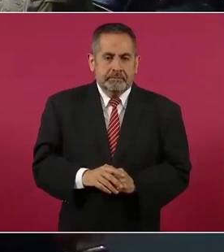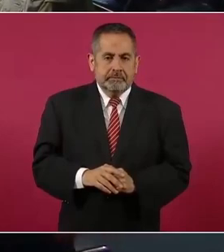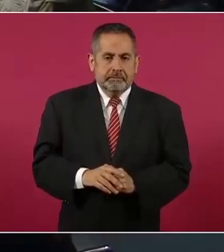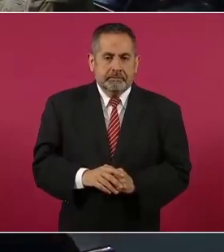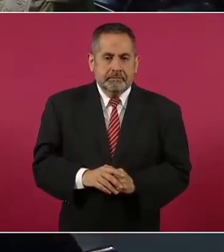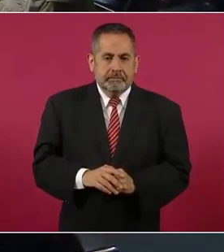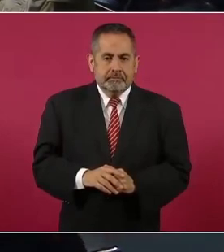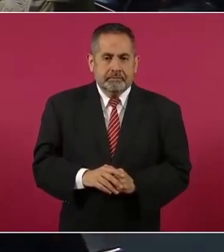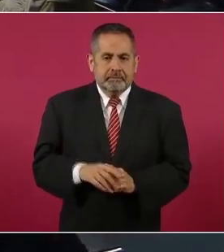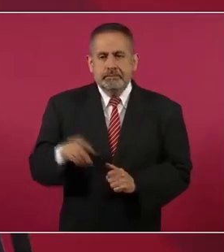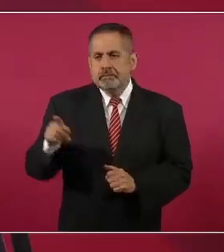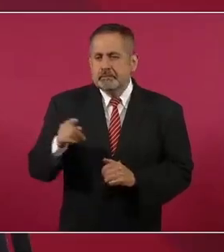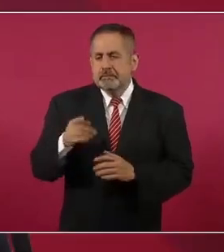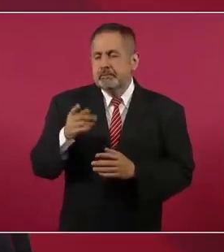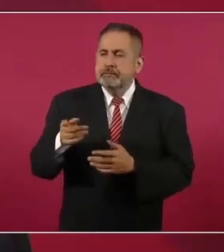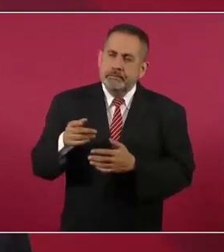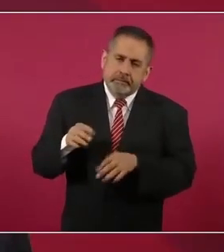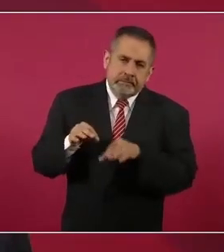sea lento.